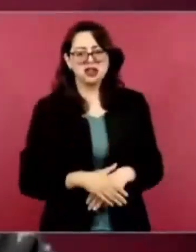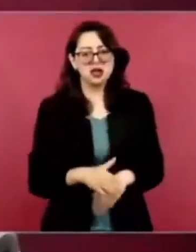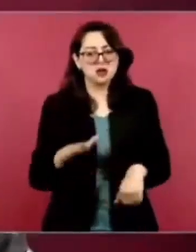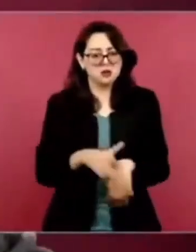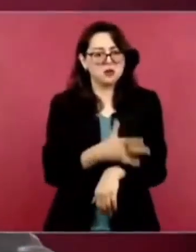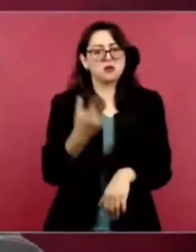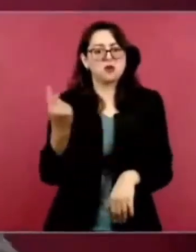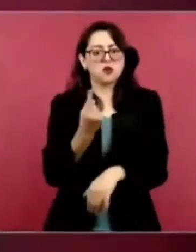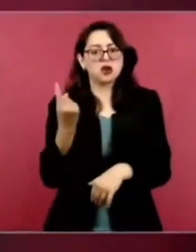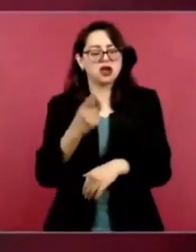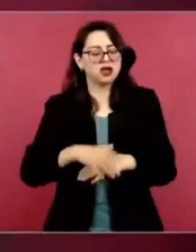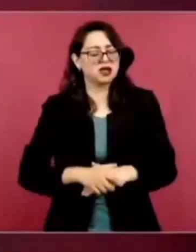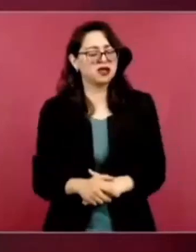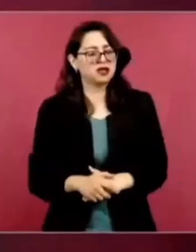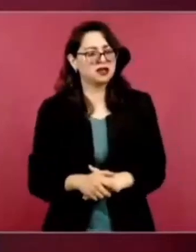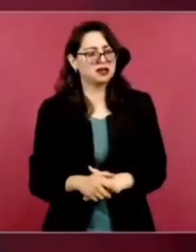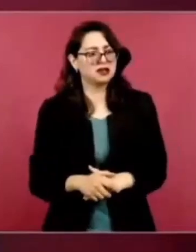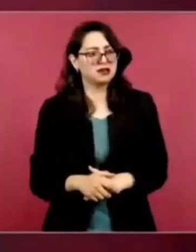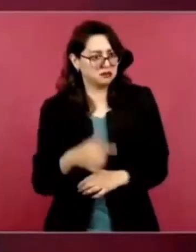conservador?